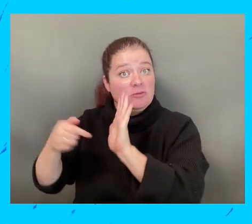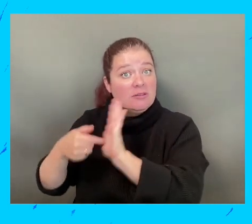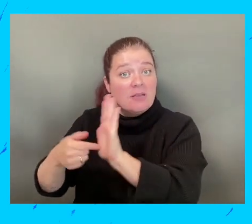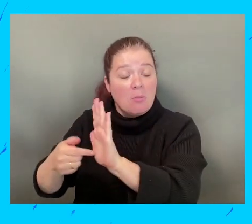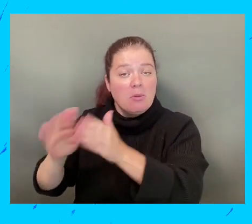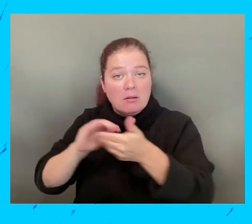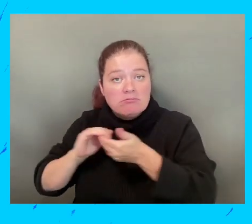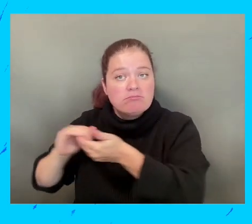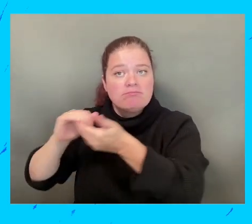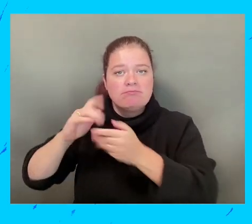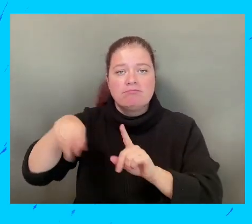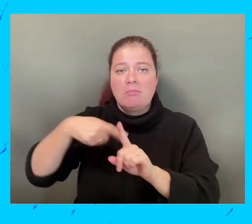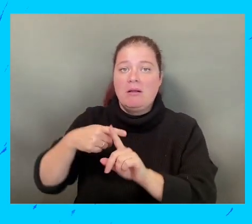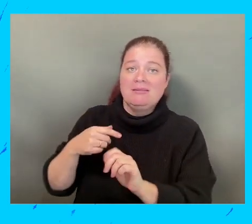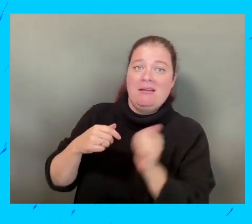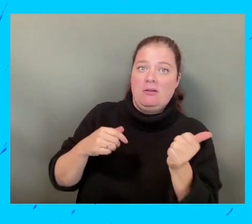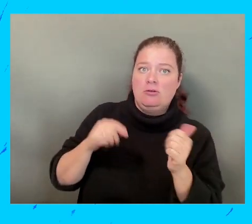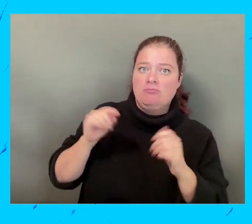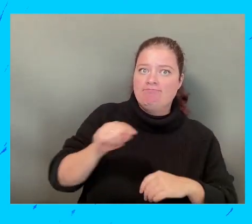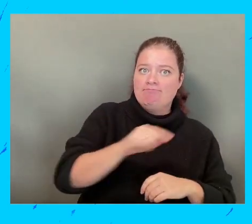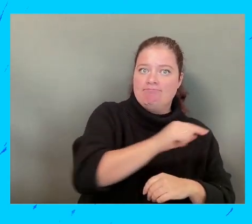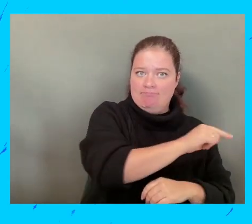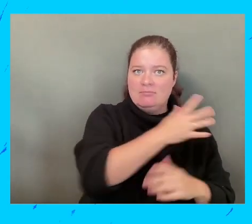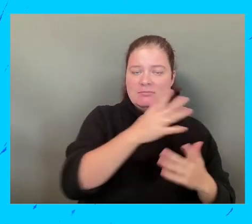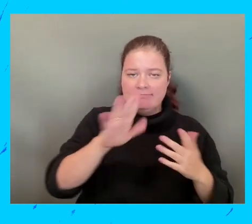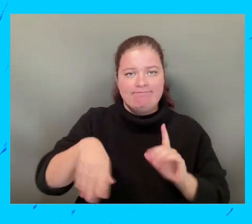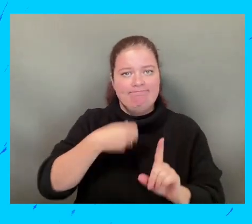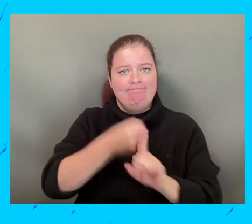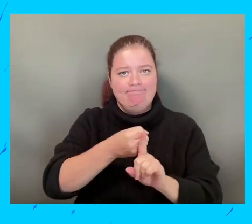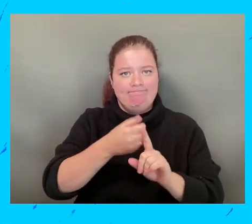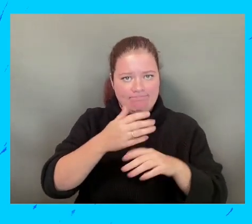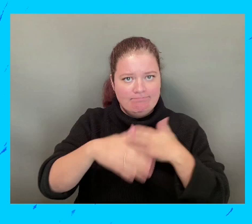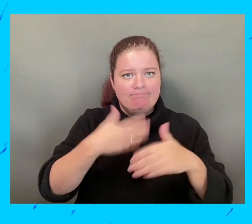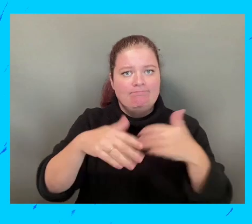my my and